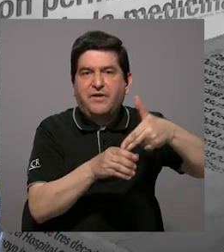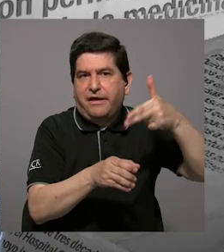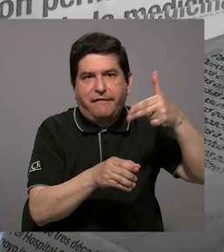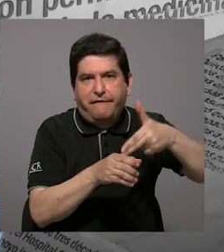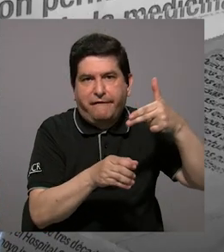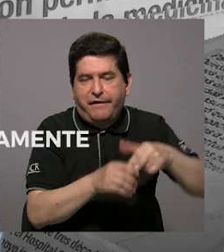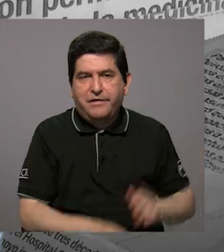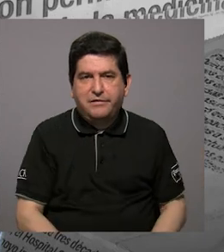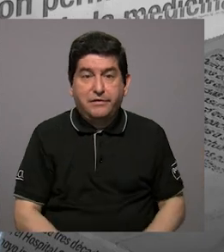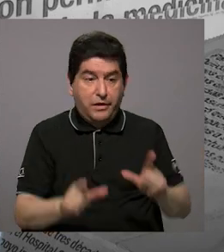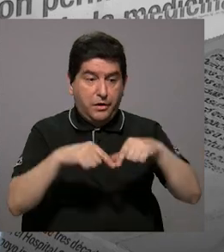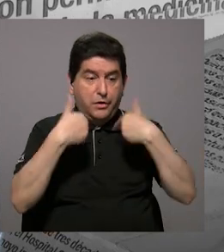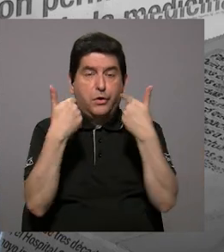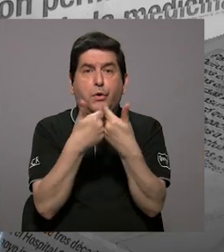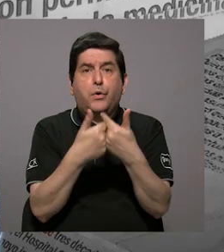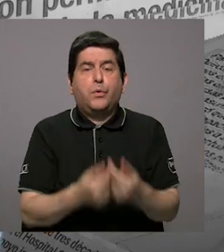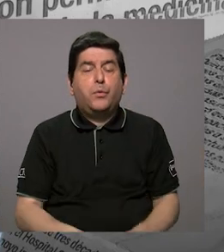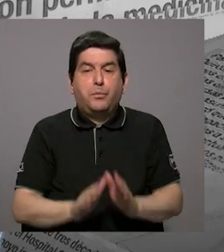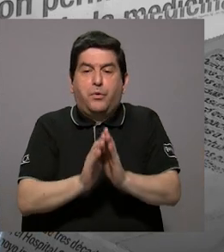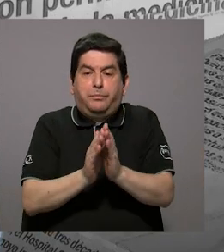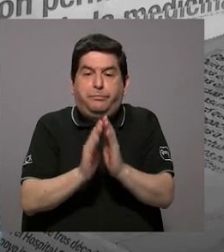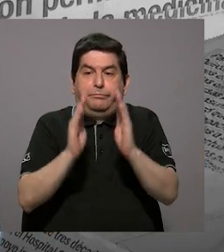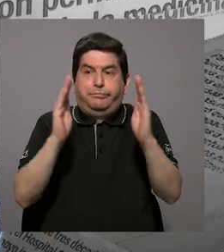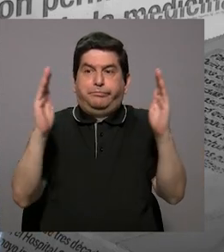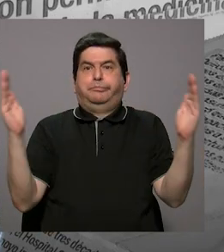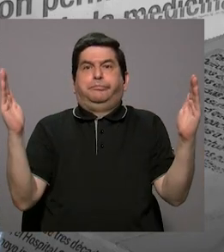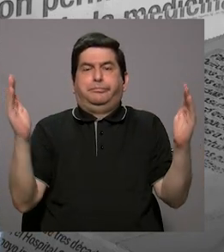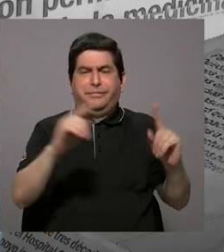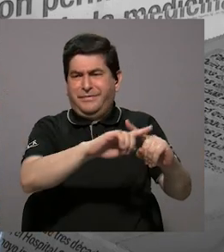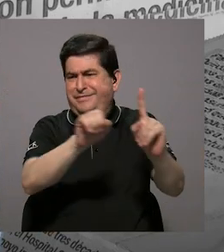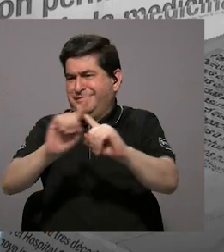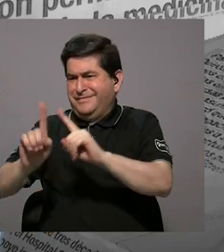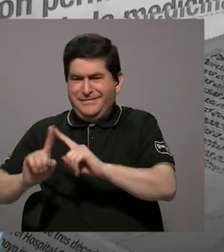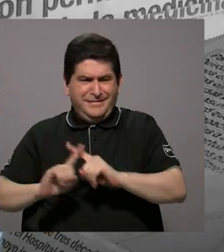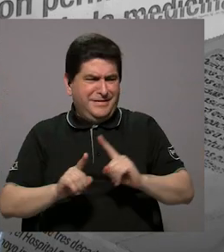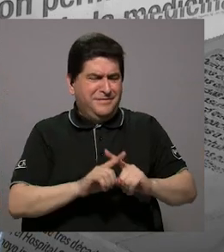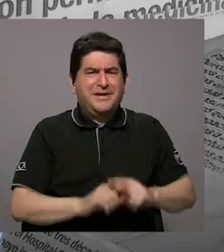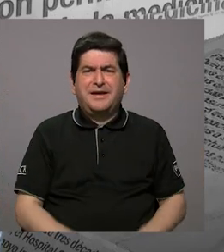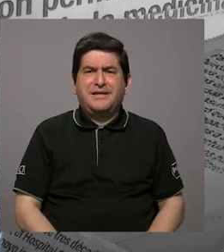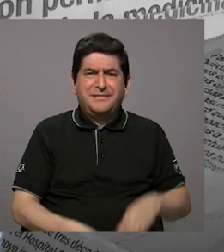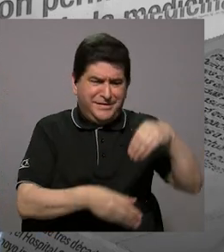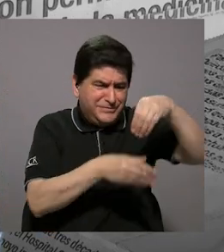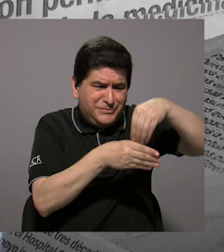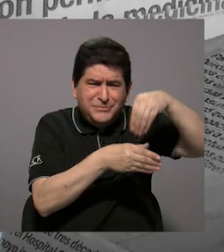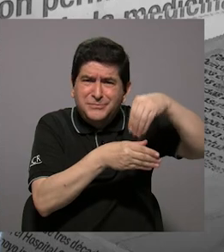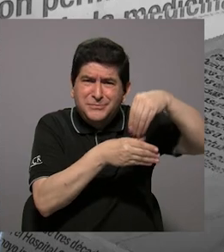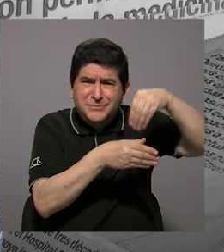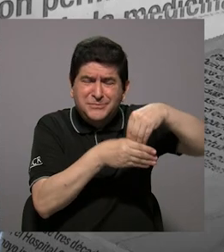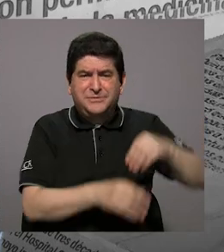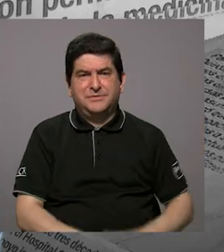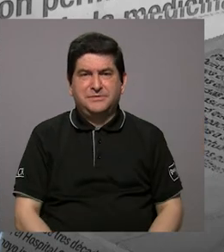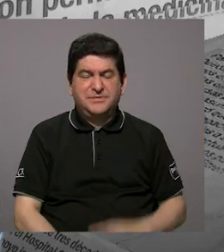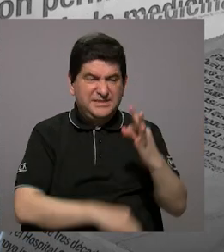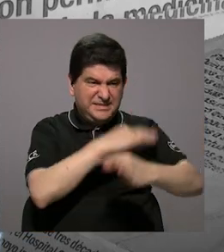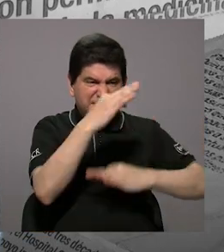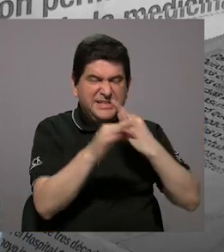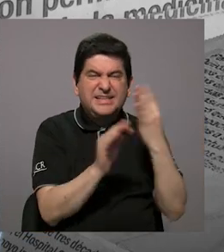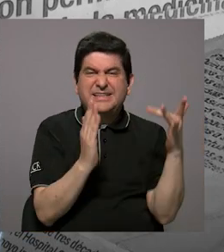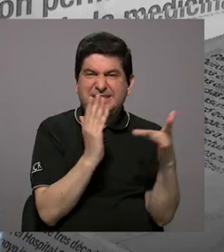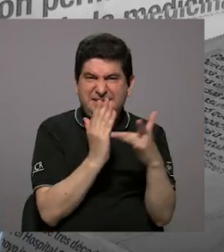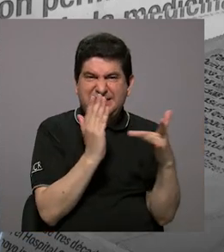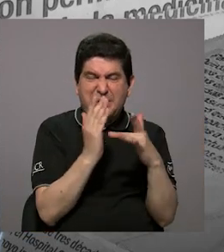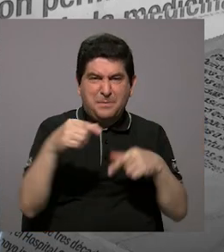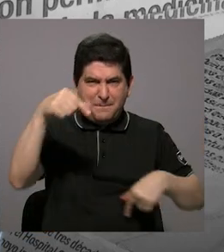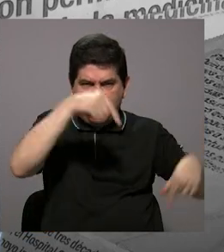de hidrocarburos es una familia extremadamente grande, hay muchos, muchos miembros y por el